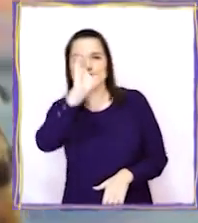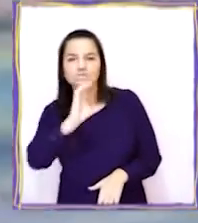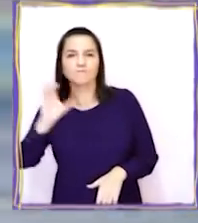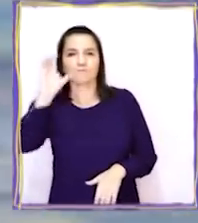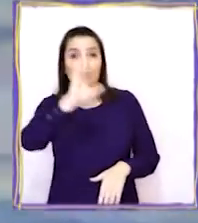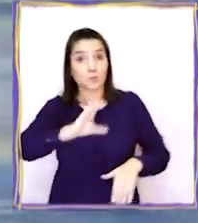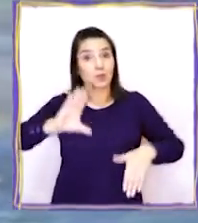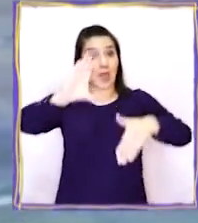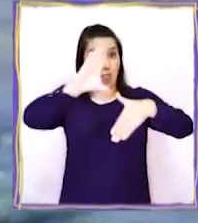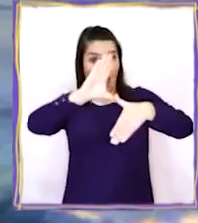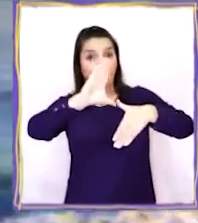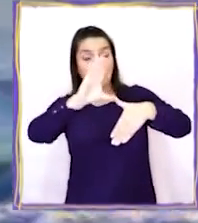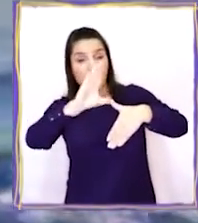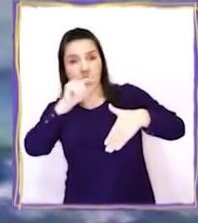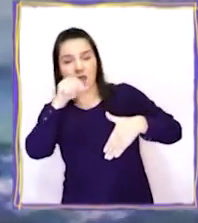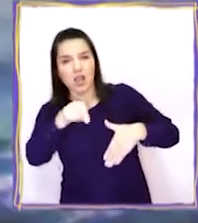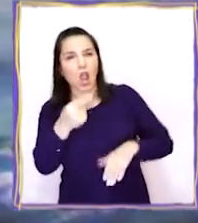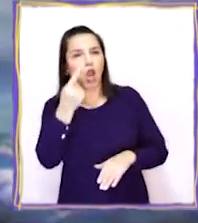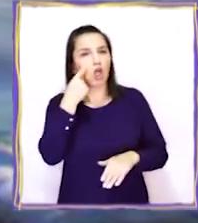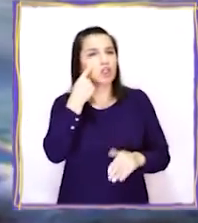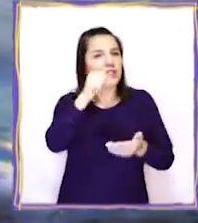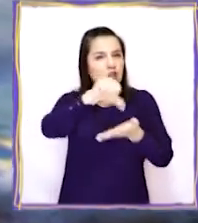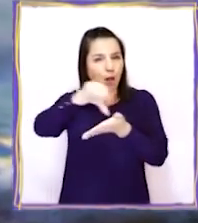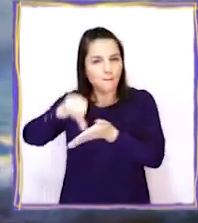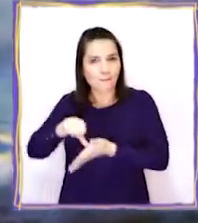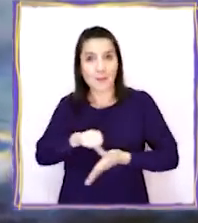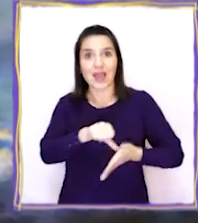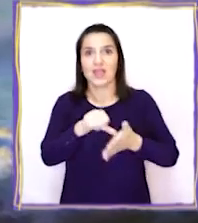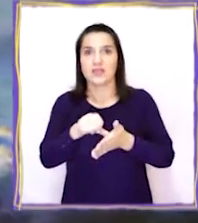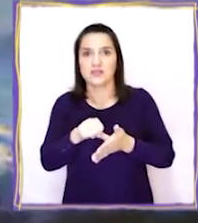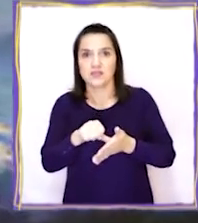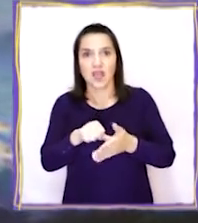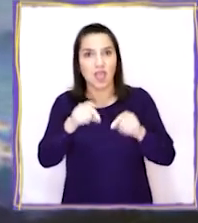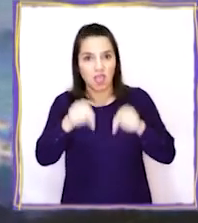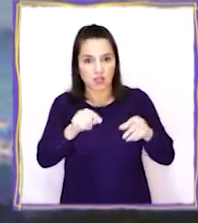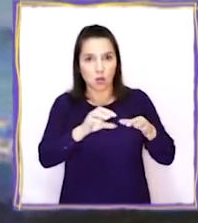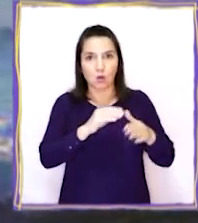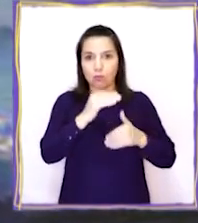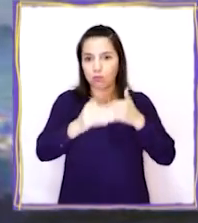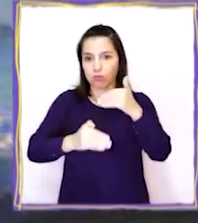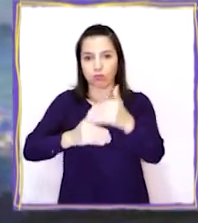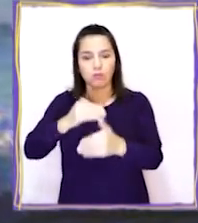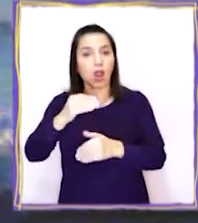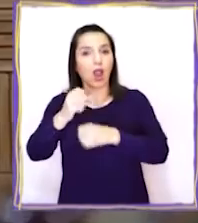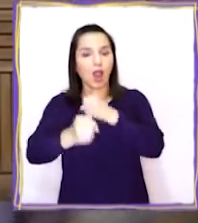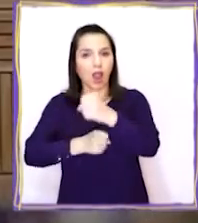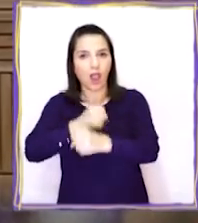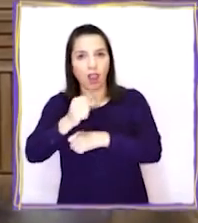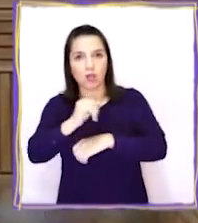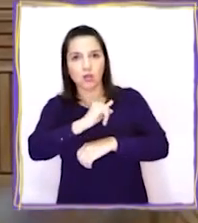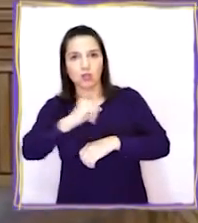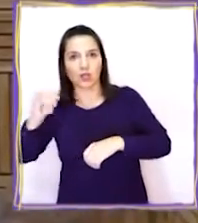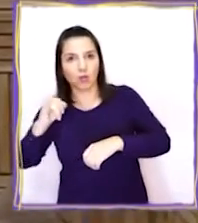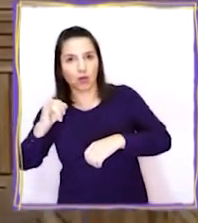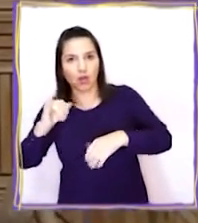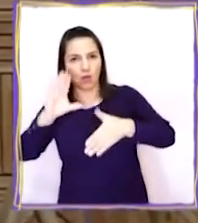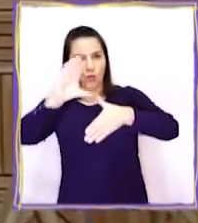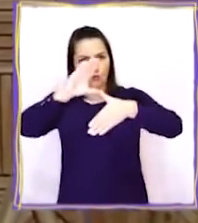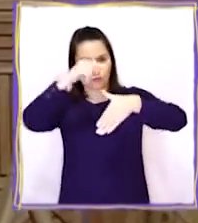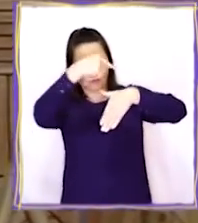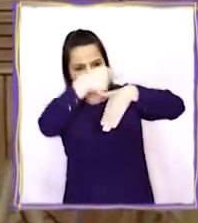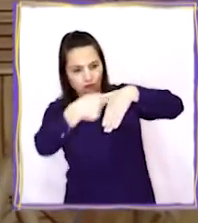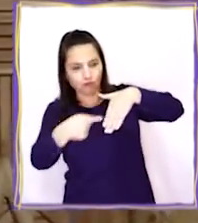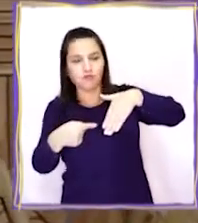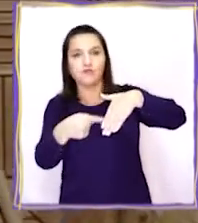territorio, llegando a diferentes países. Esto hizo que años más tarde encontraran Chile,